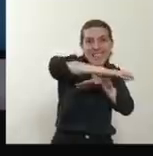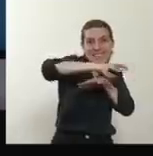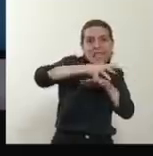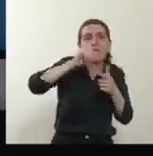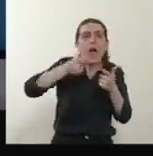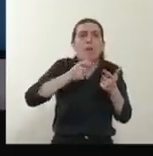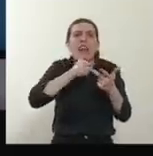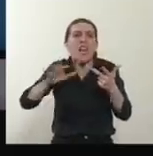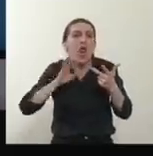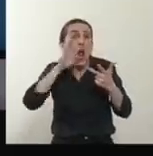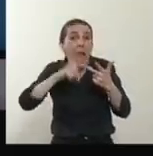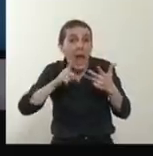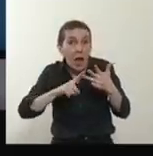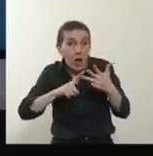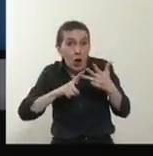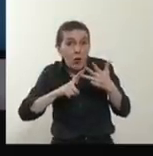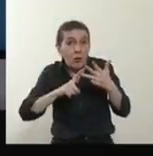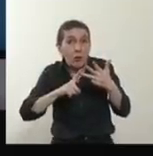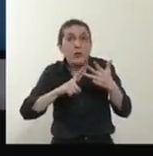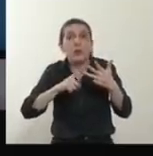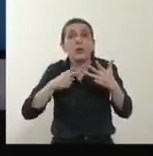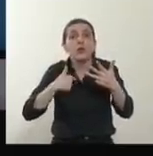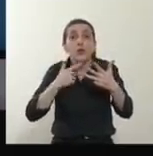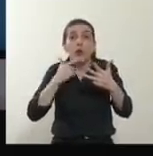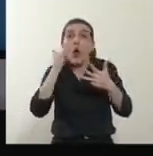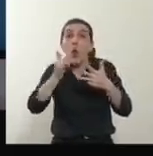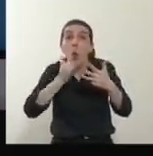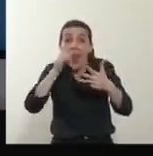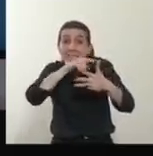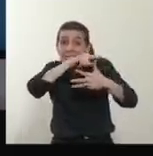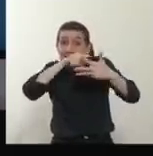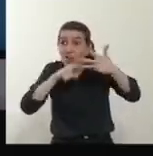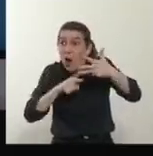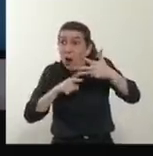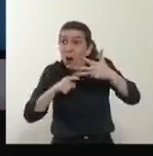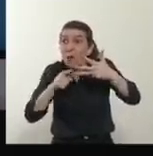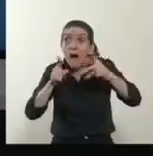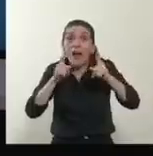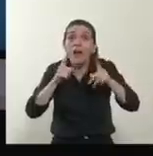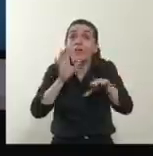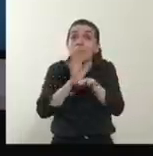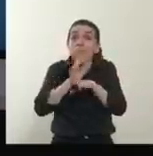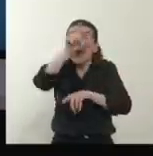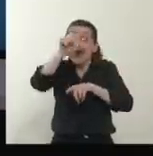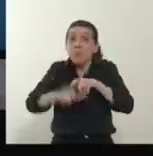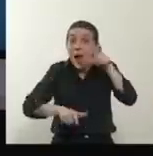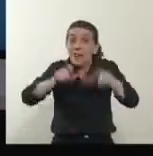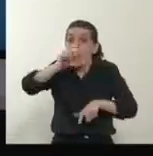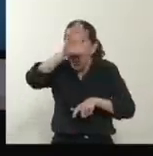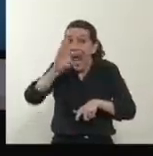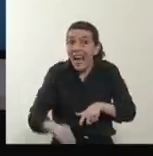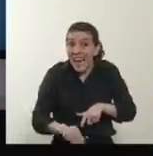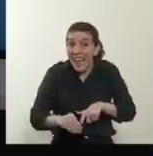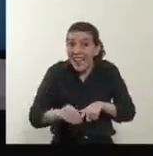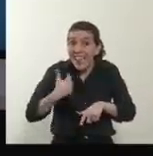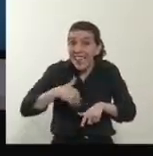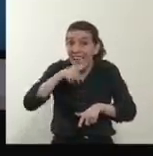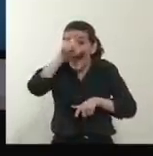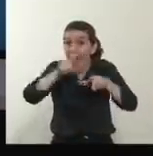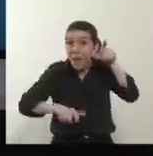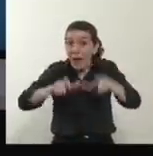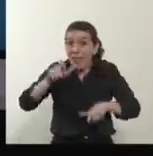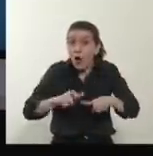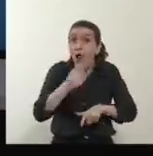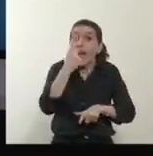Yo doy estos datos para que, este es el promedio del país, 76 muertos por cada